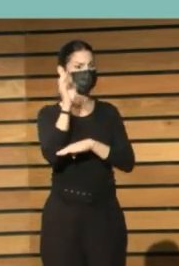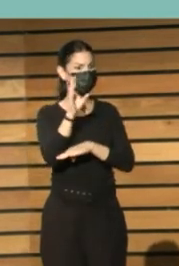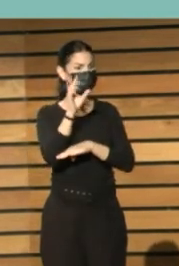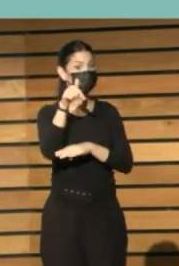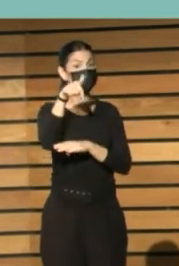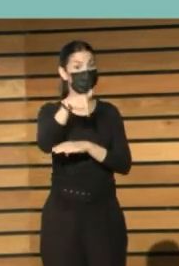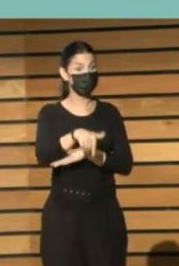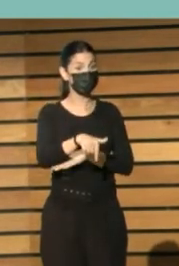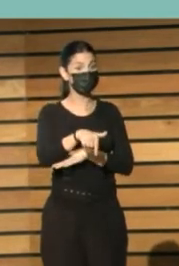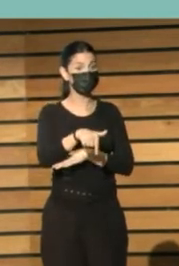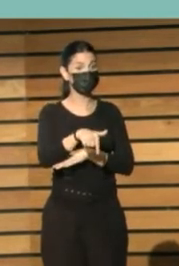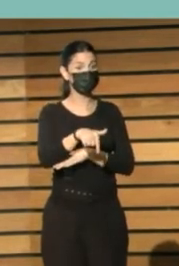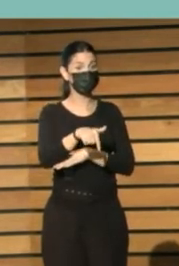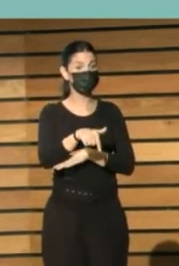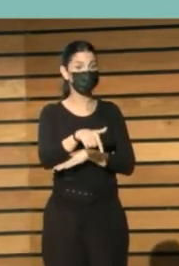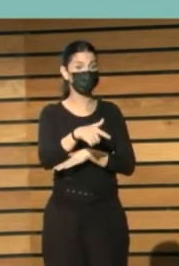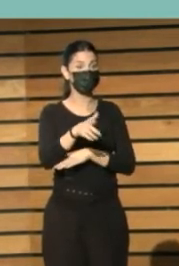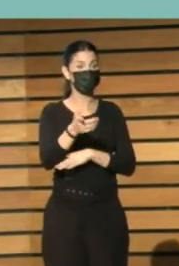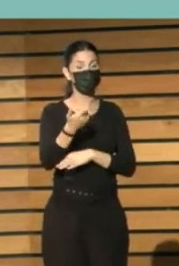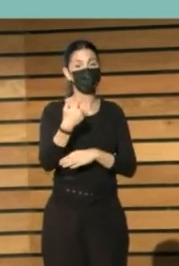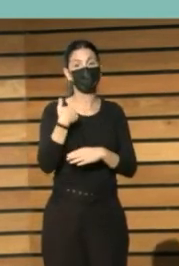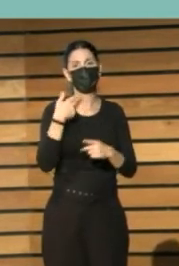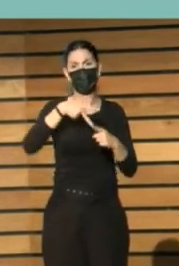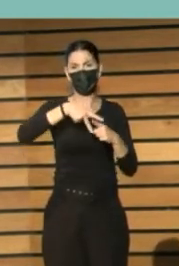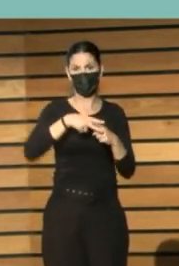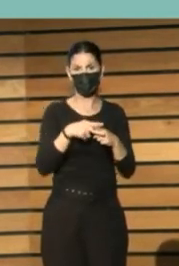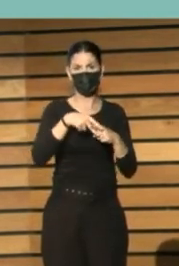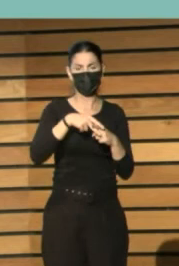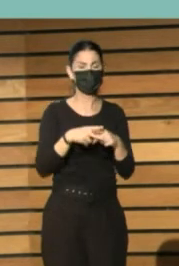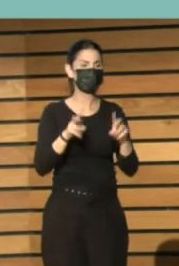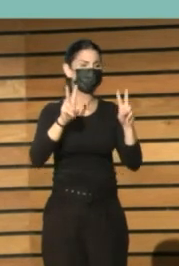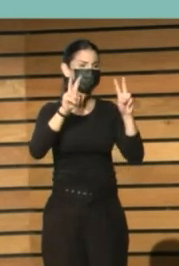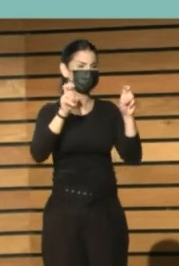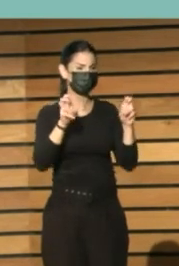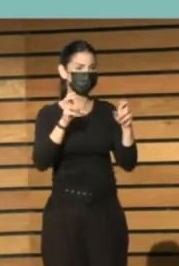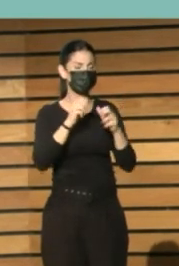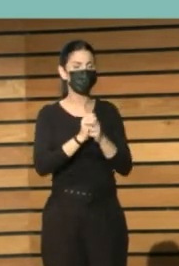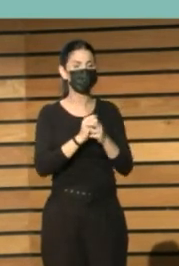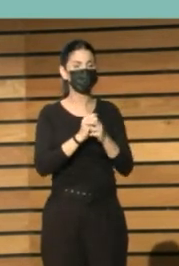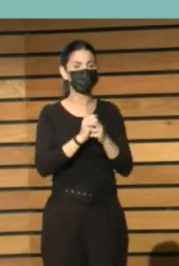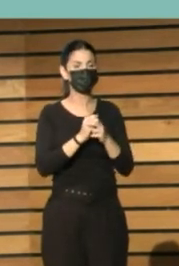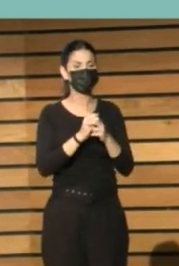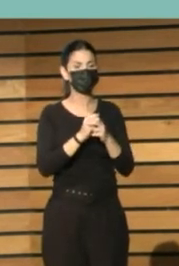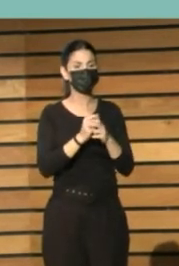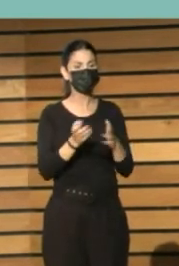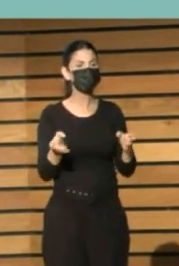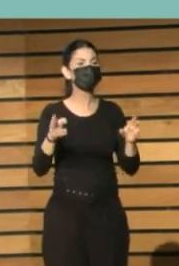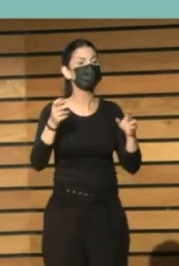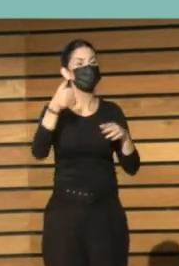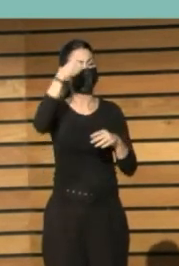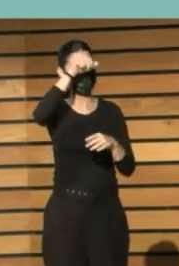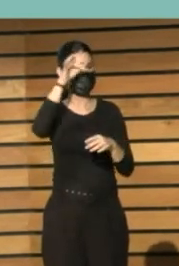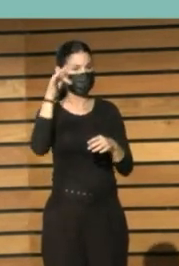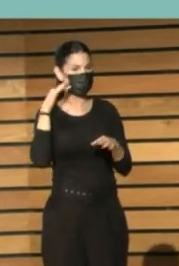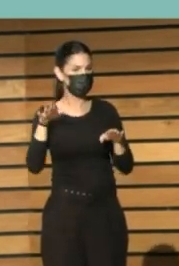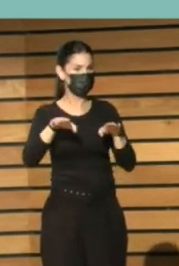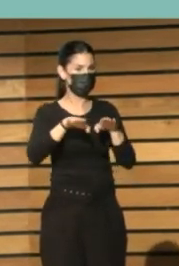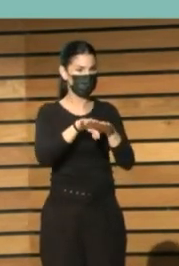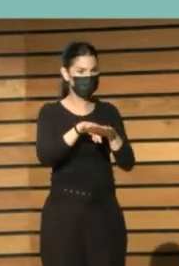tenemos... Bueno, hemos celebrado un taller con el tema exclusivo de la igualdad. Esto es transformación.